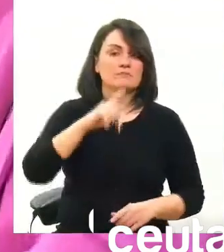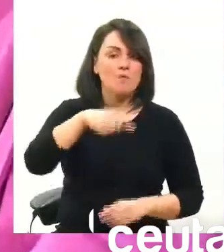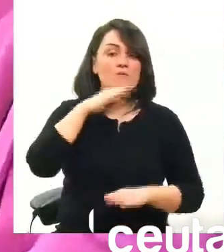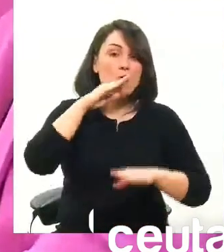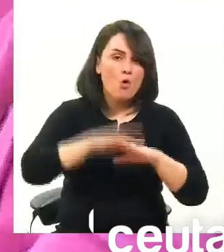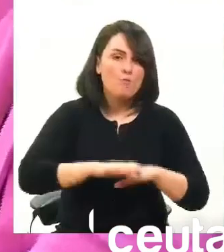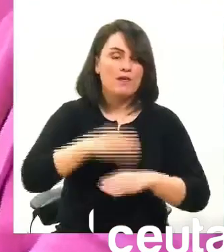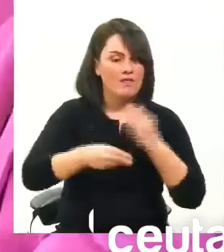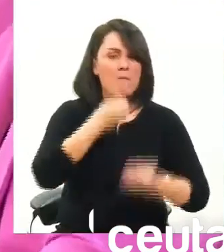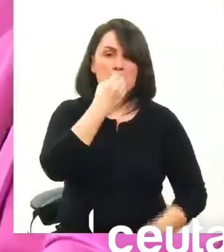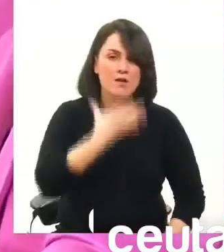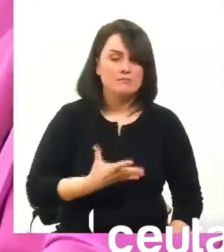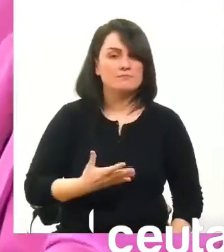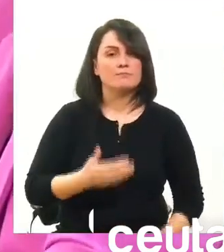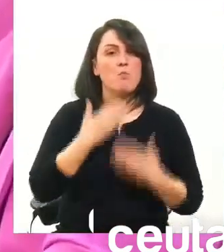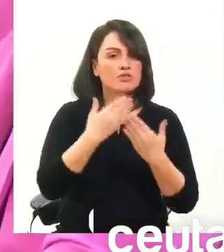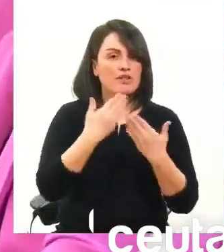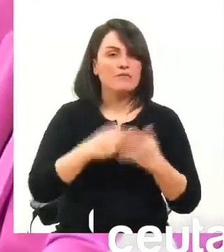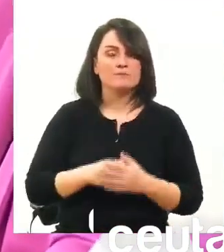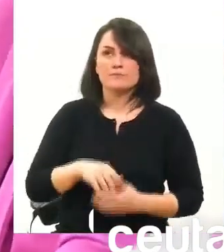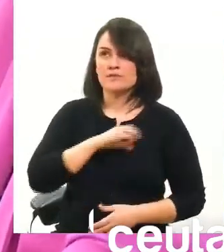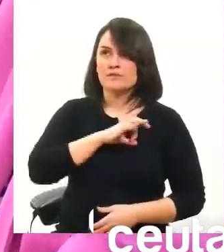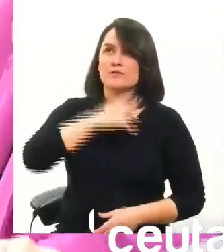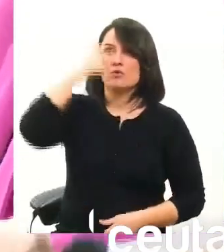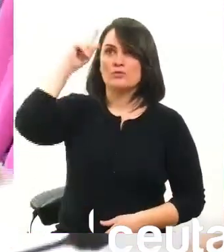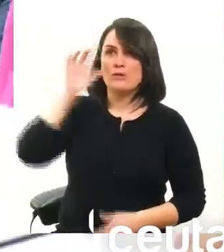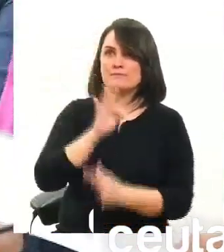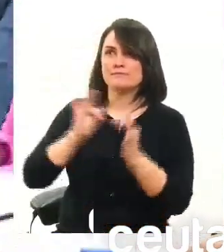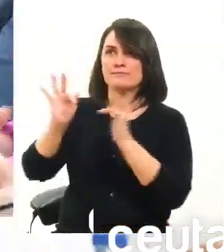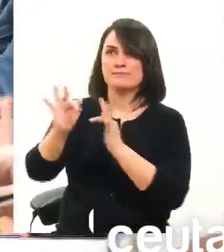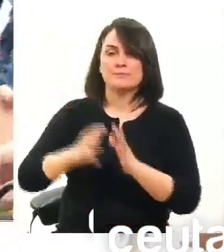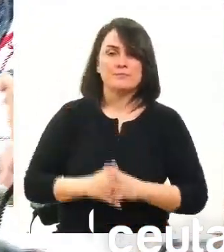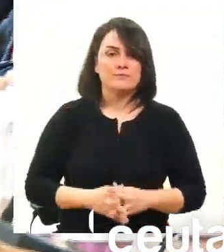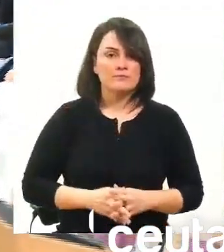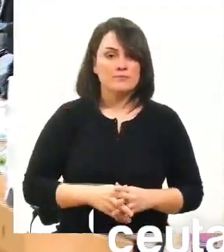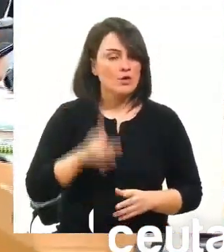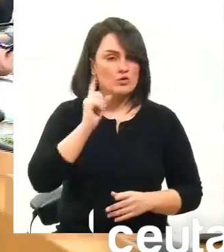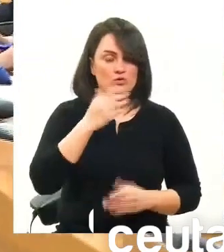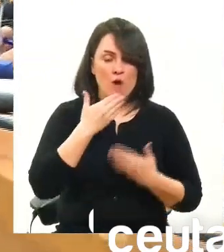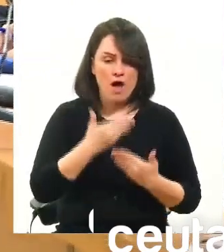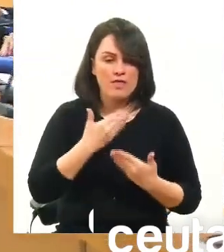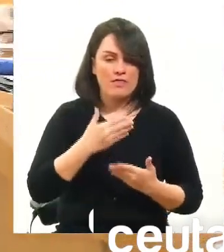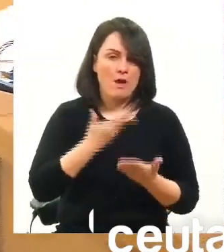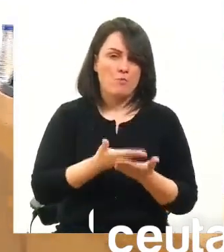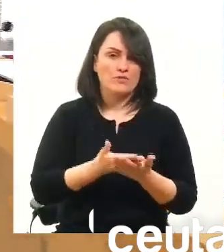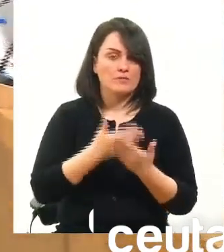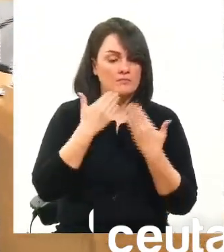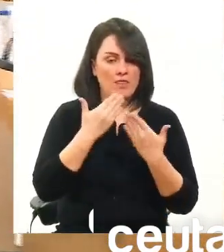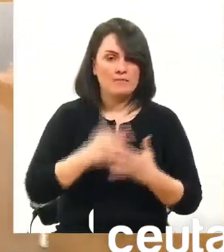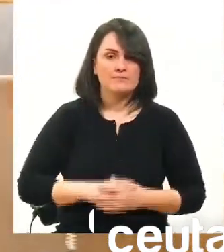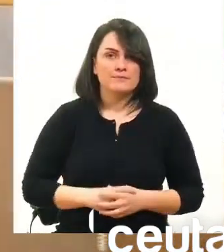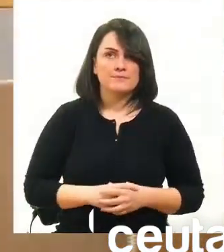señor Antomé tiene usted la palabra sin nada presidente agradecer la propuesta muchas gracias señora